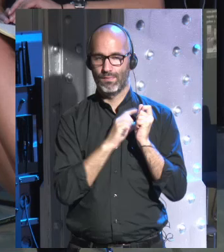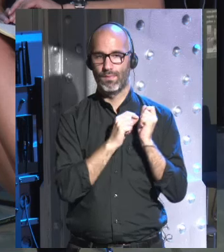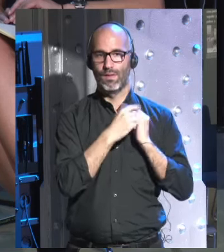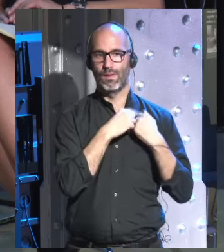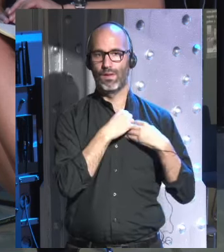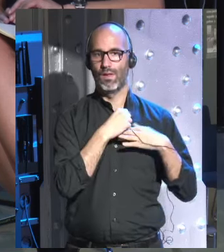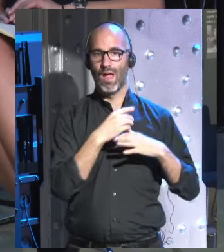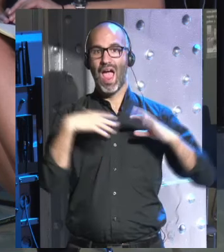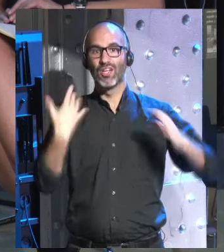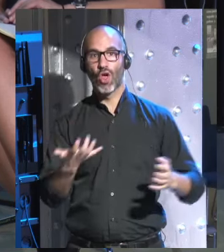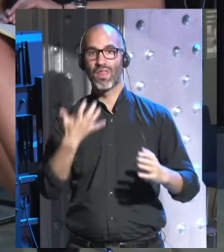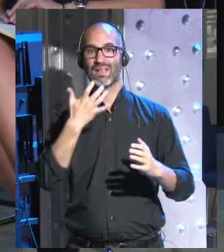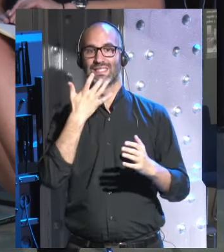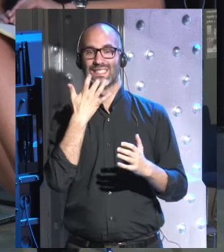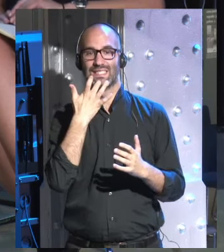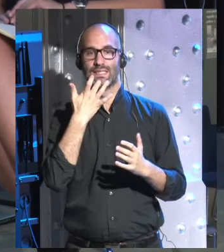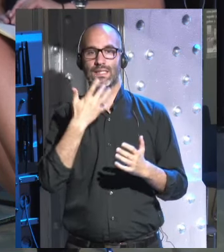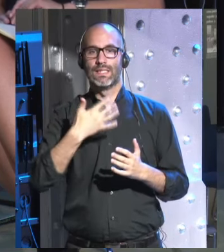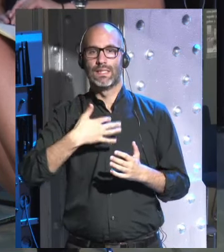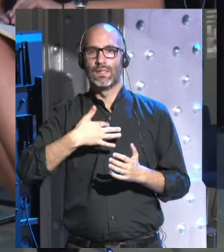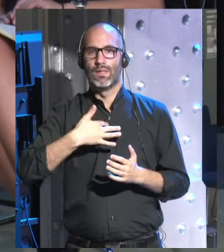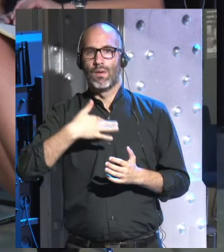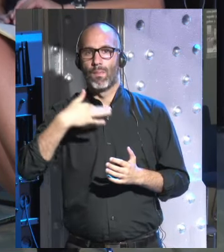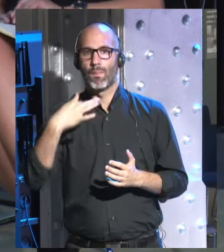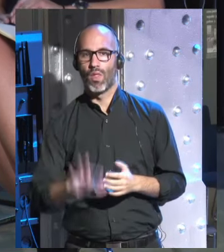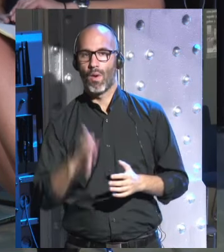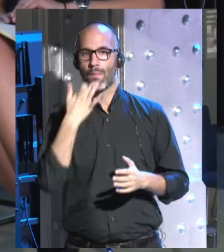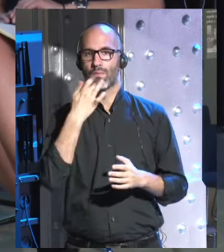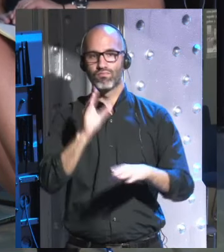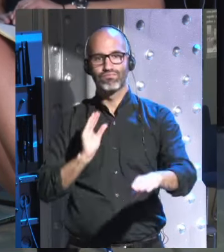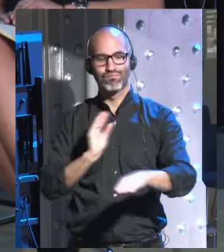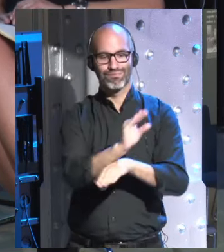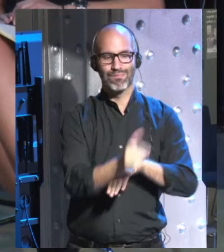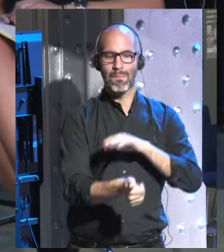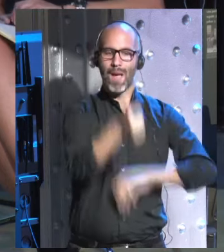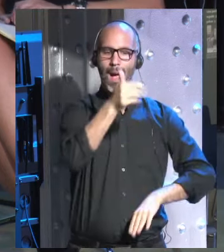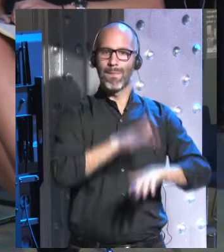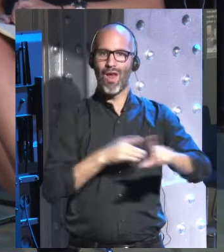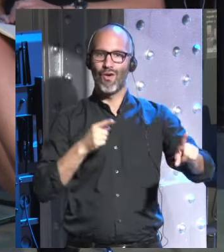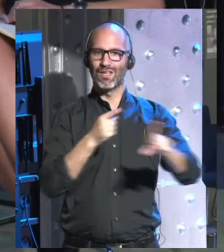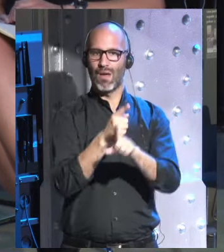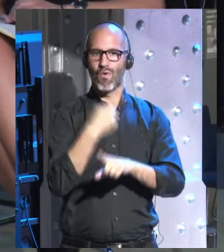si podemos poner más inversión en ese tipo de